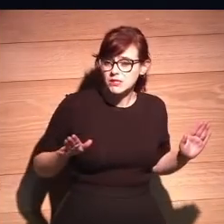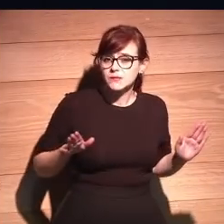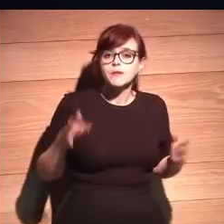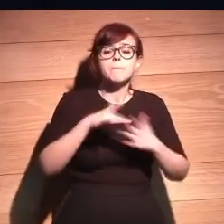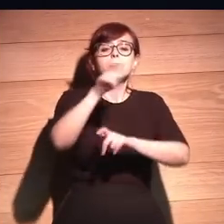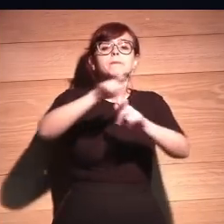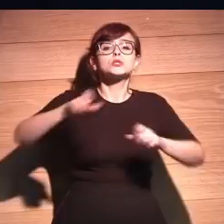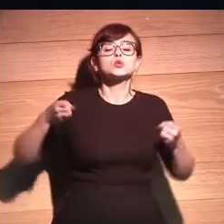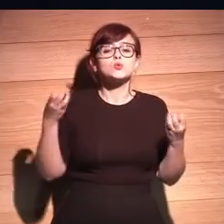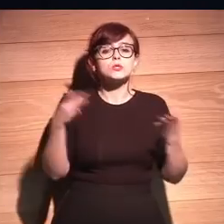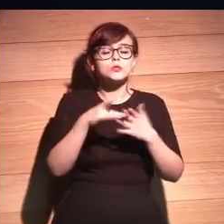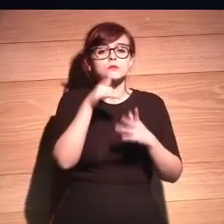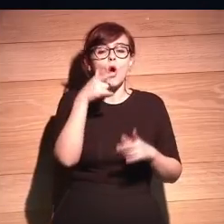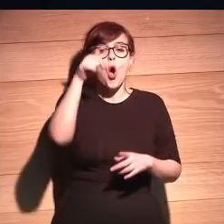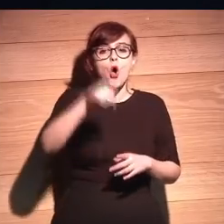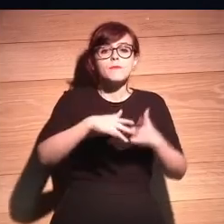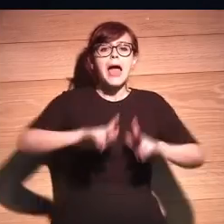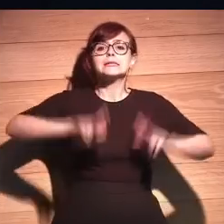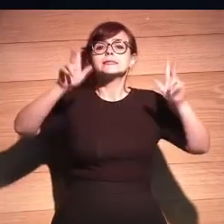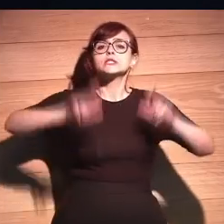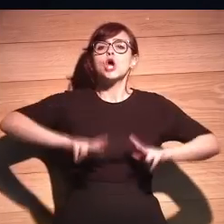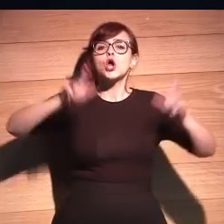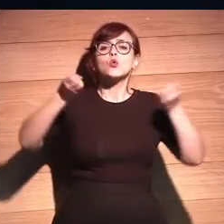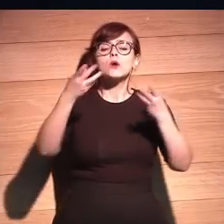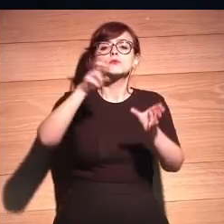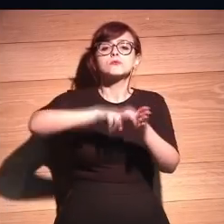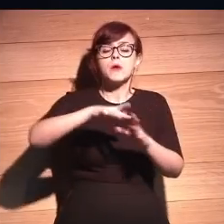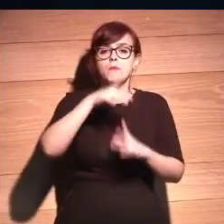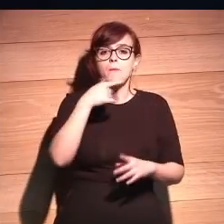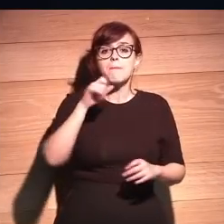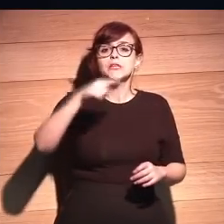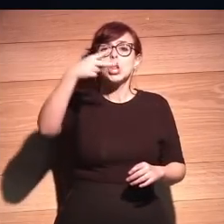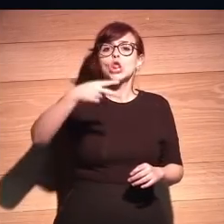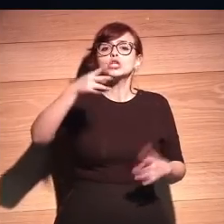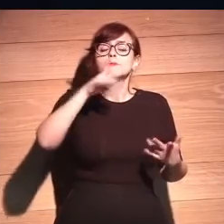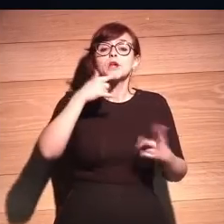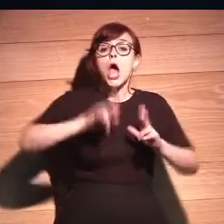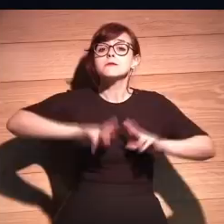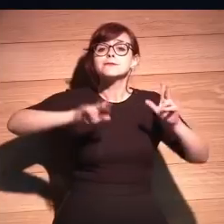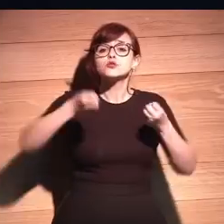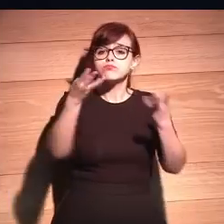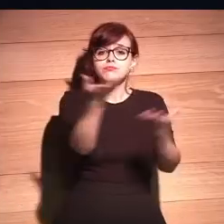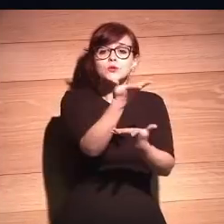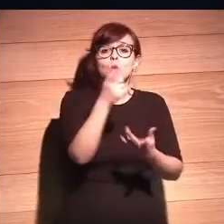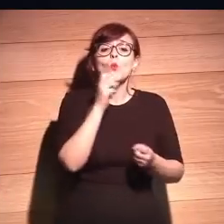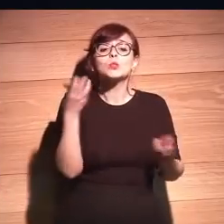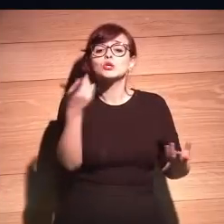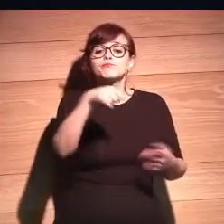¿Cuántas personas han subido hoy en ascensor, a pesar de que solo eran dos pisos? Pues mucha gente, ¿no?